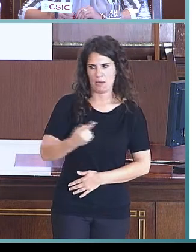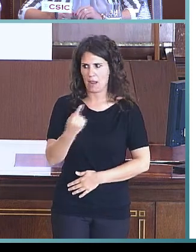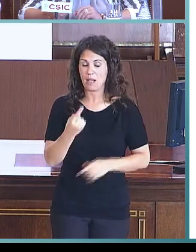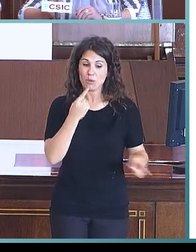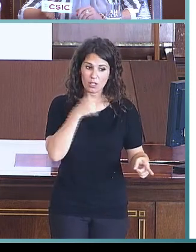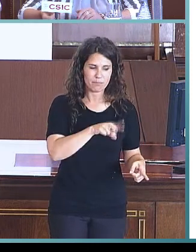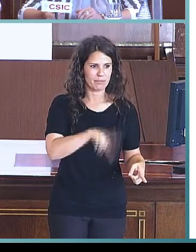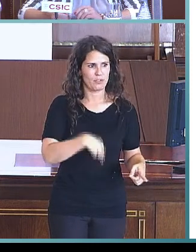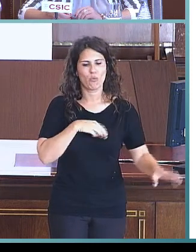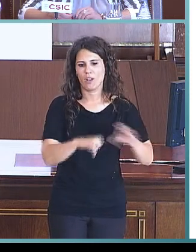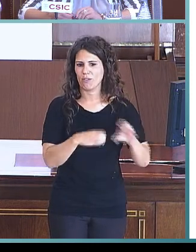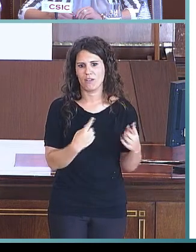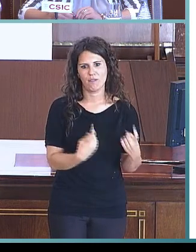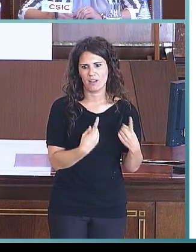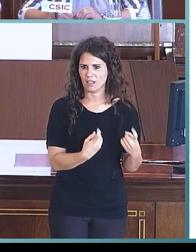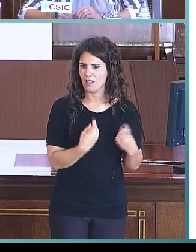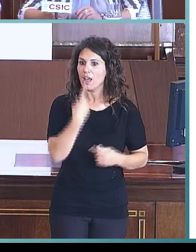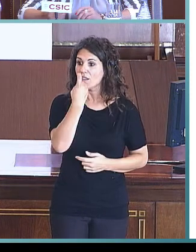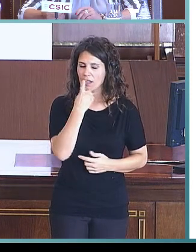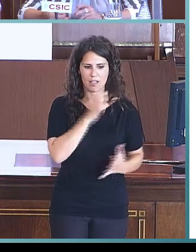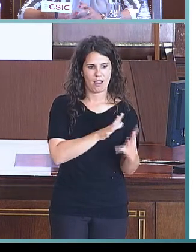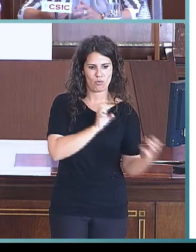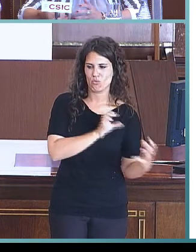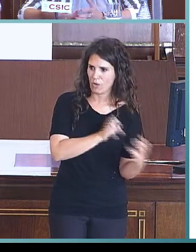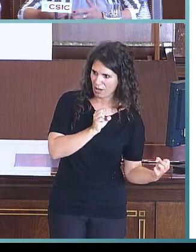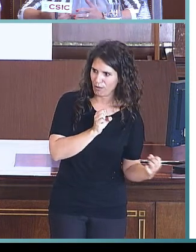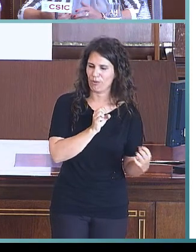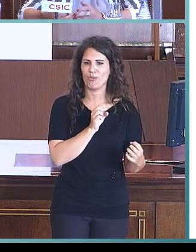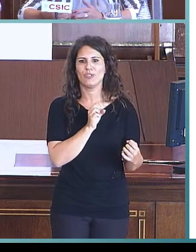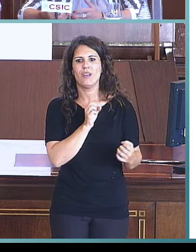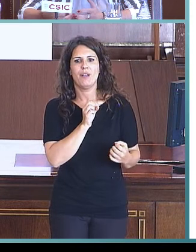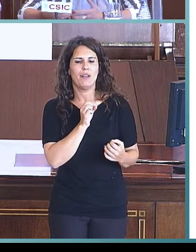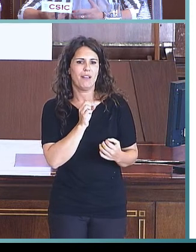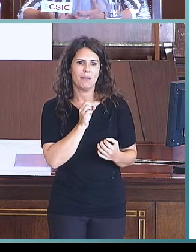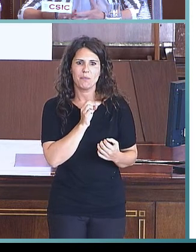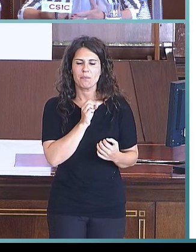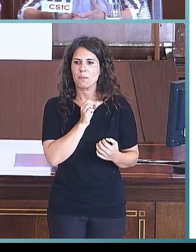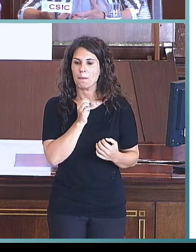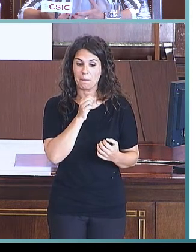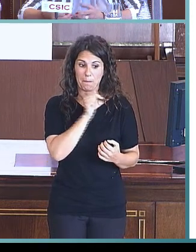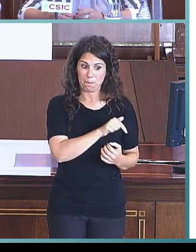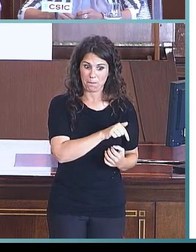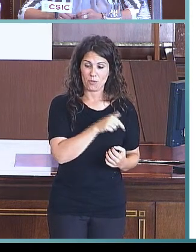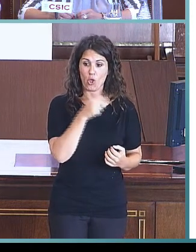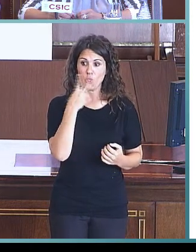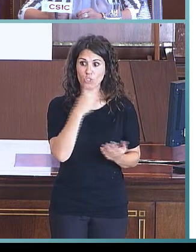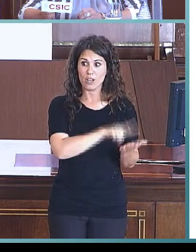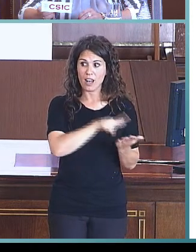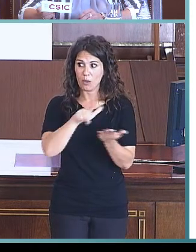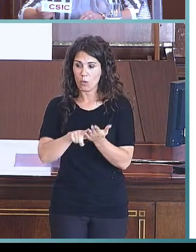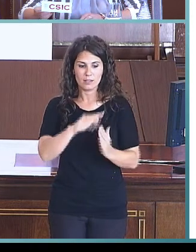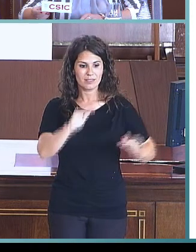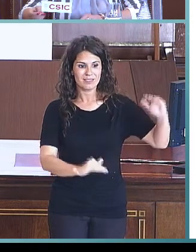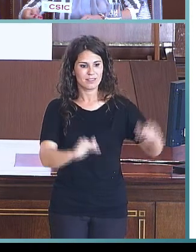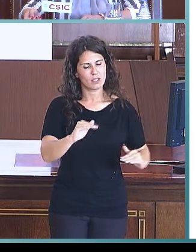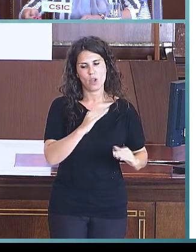esa comunicación, hace falta ese llegar a acuerdos, en la que hay una…, las dos lenguas tienen el mismo estatus.